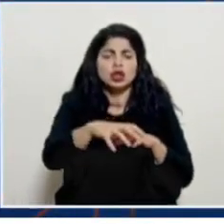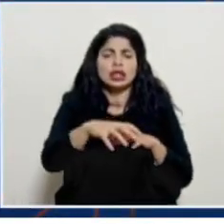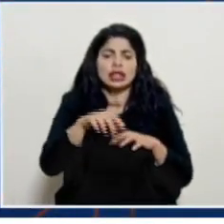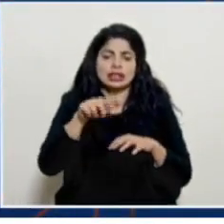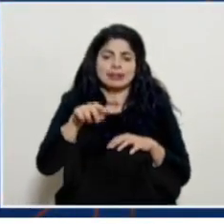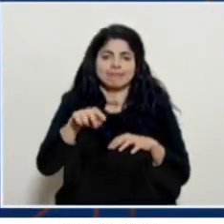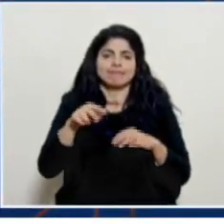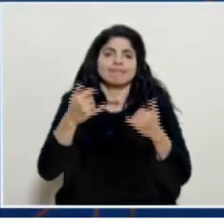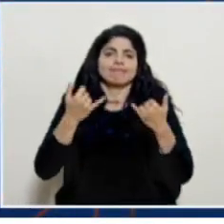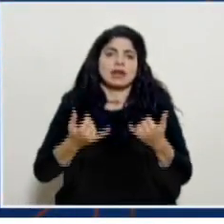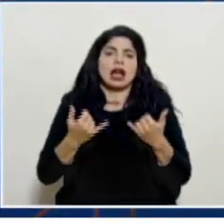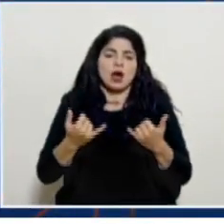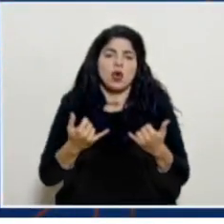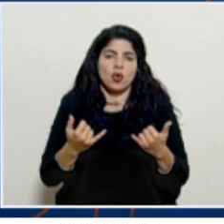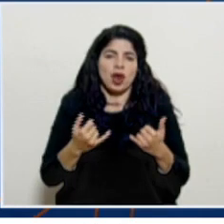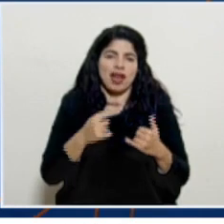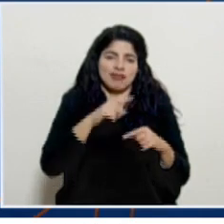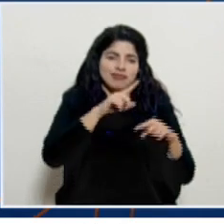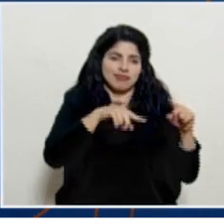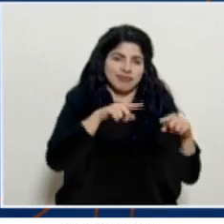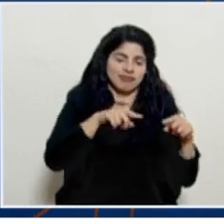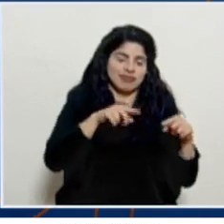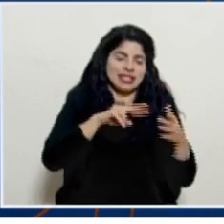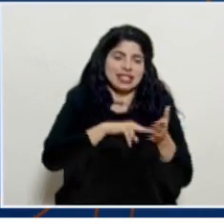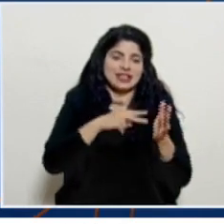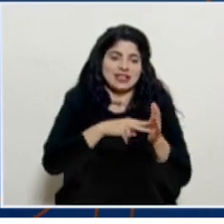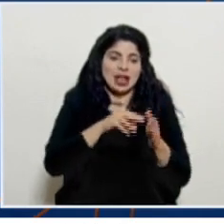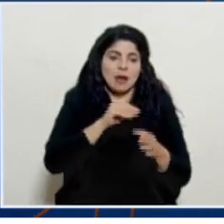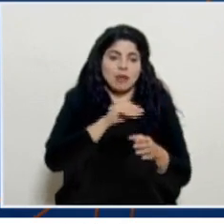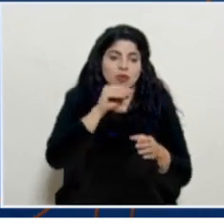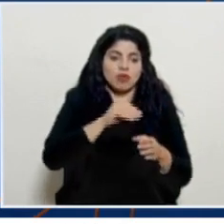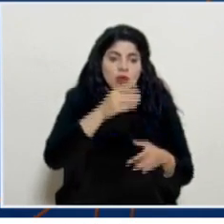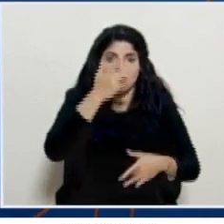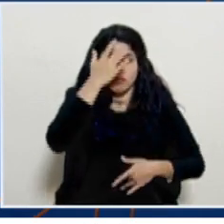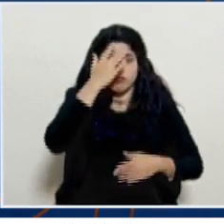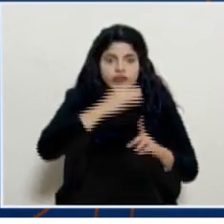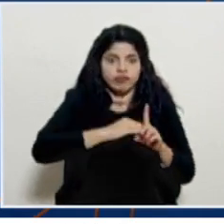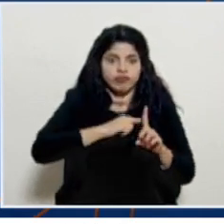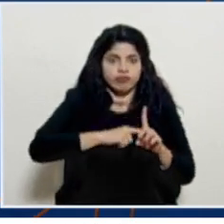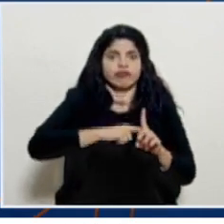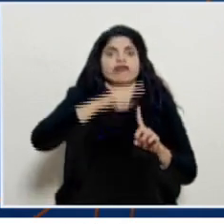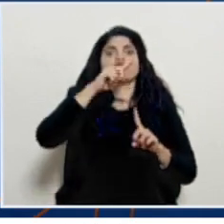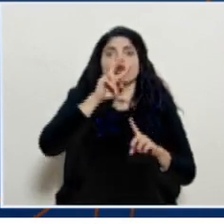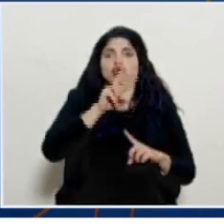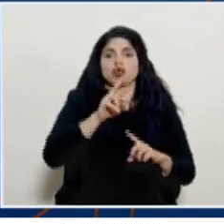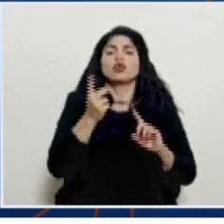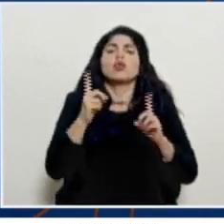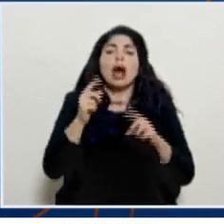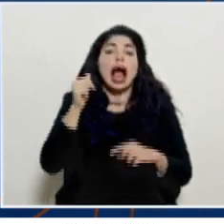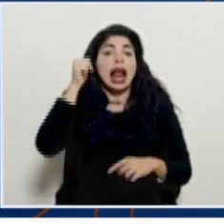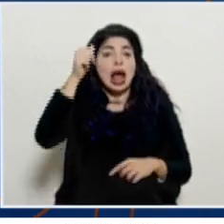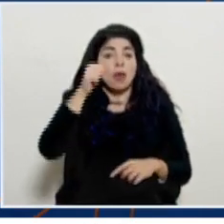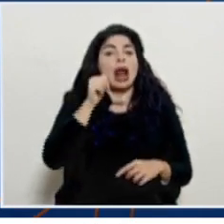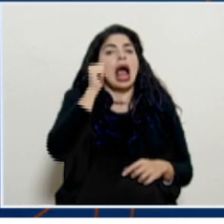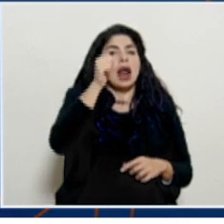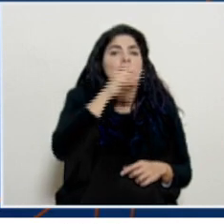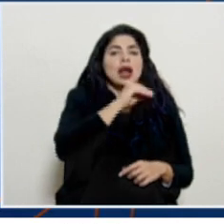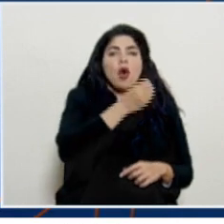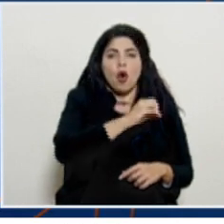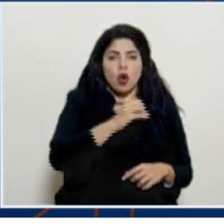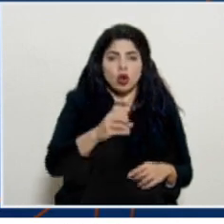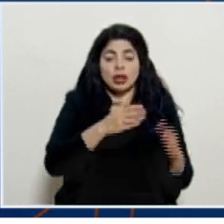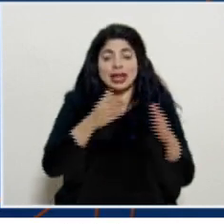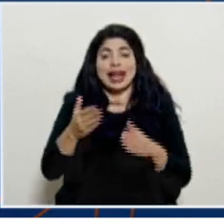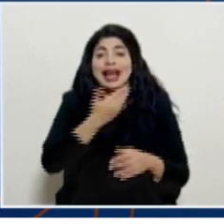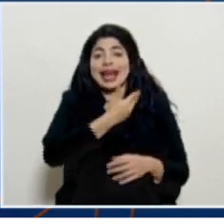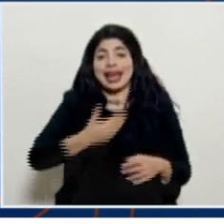adquieren de acuerdo con estas variables un índice de riesgo cantonal superior a 2 son en la provincia de Alajuela Alajuela y Orotina en la